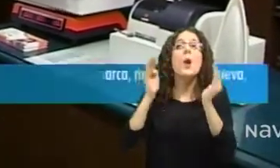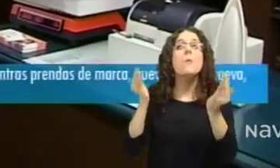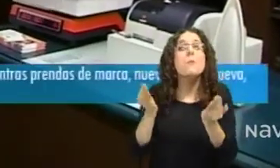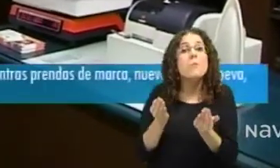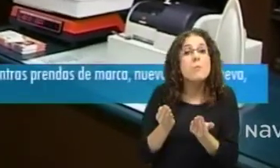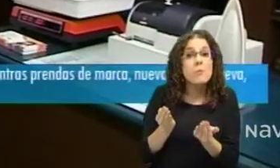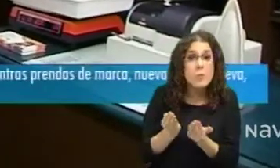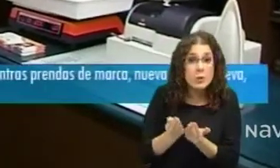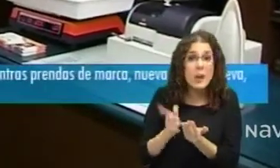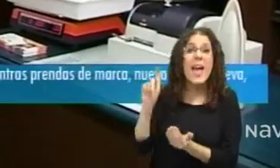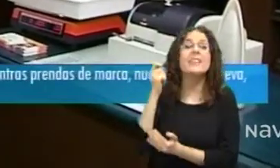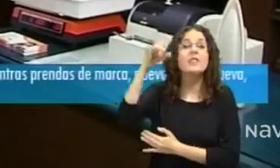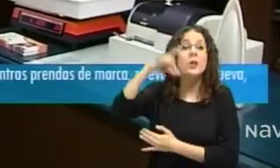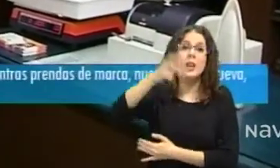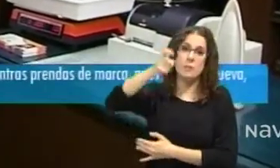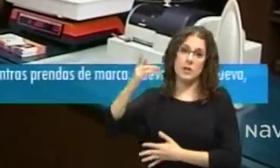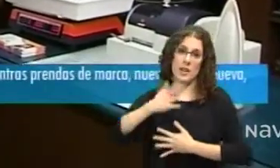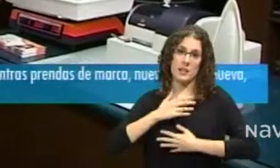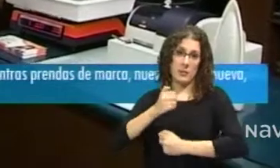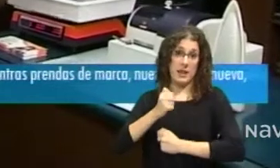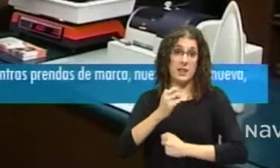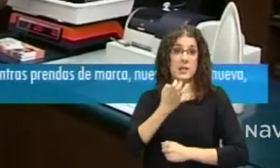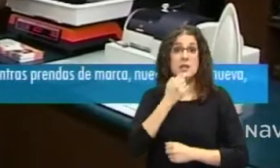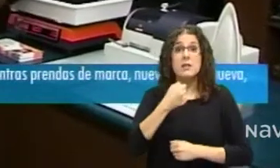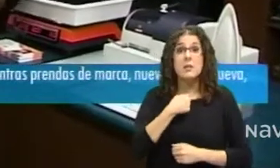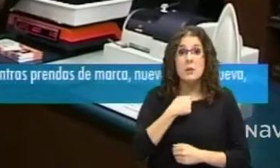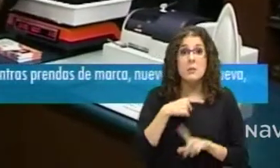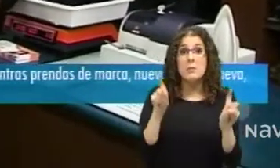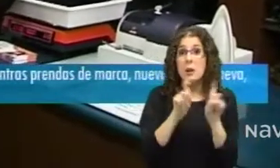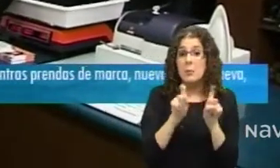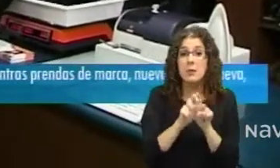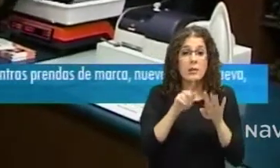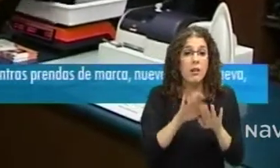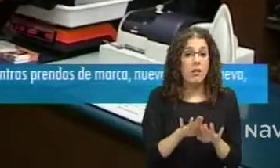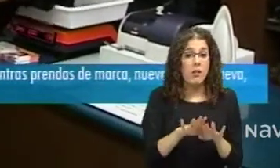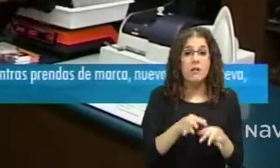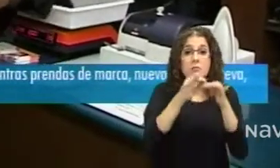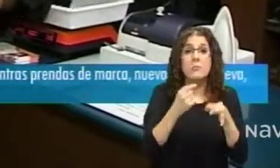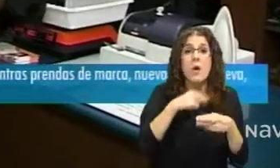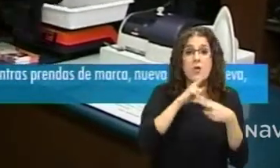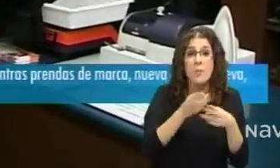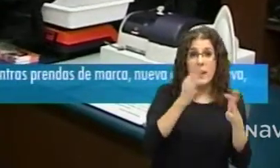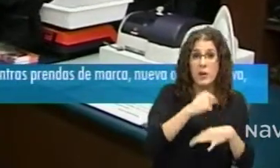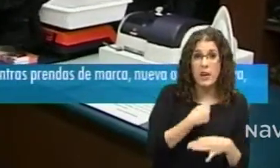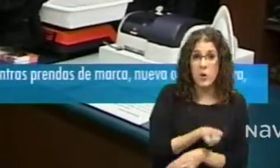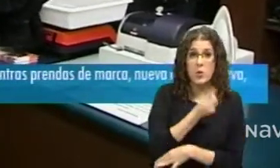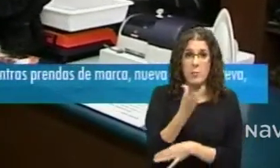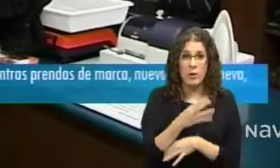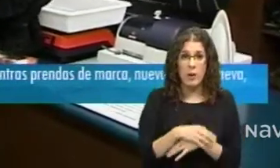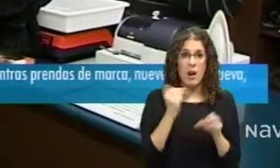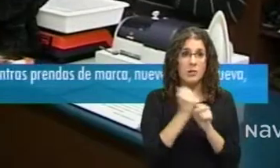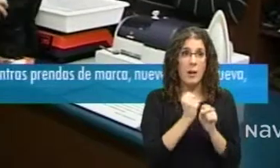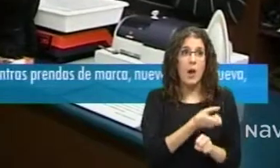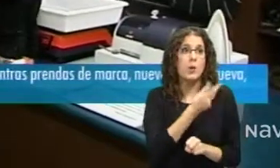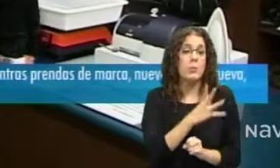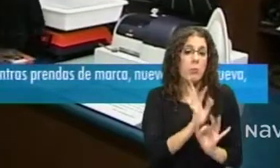te quedas en una empresa y vas a estar siempre siendo un número más, y las expectativas que hay hoy en día, al final,